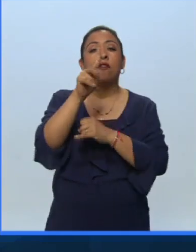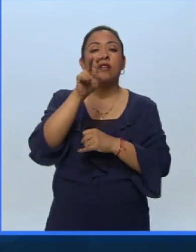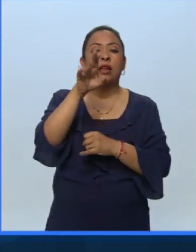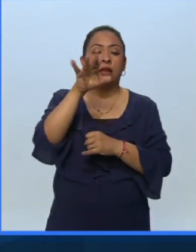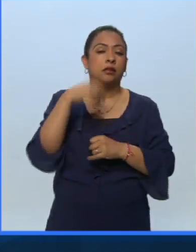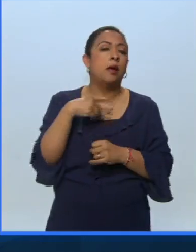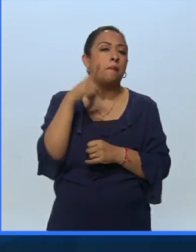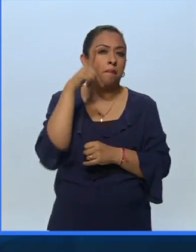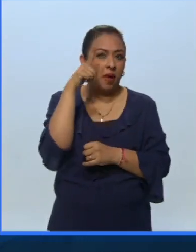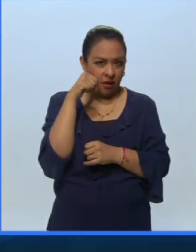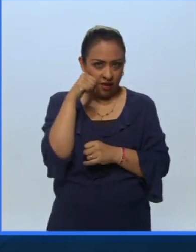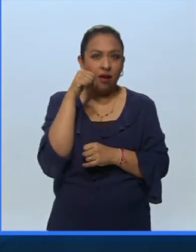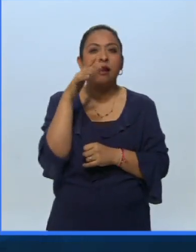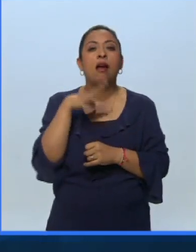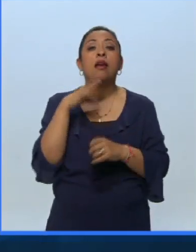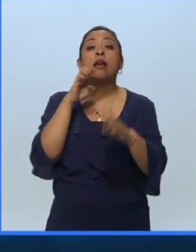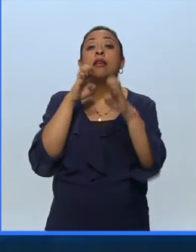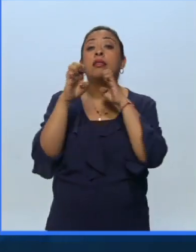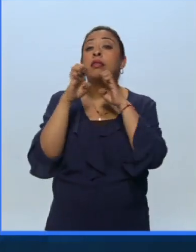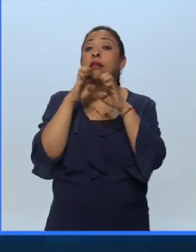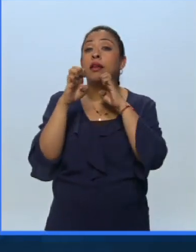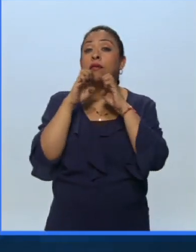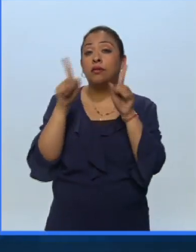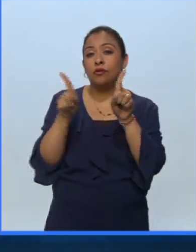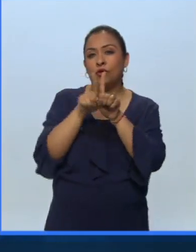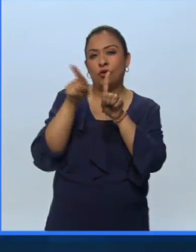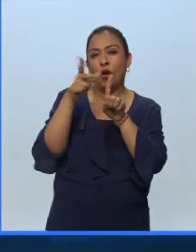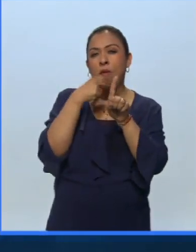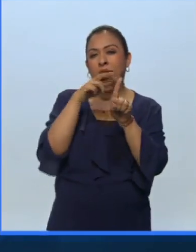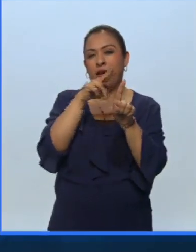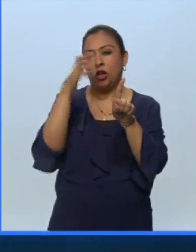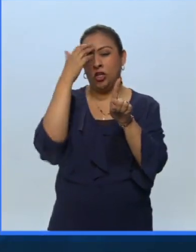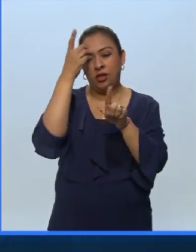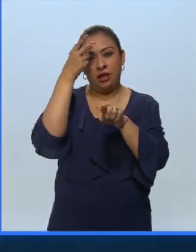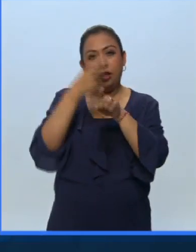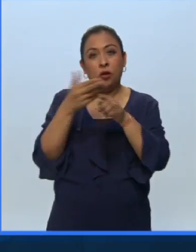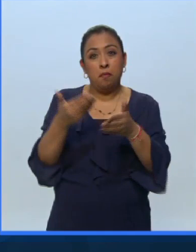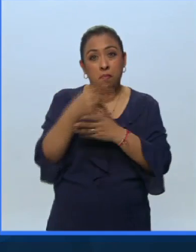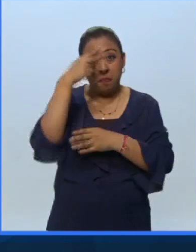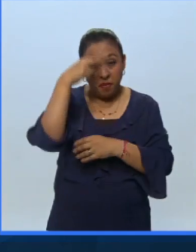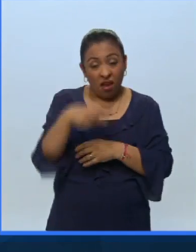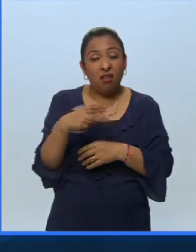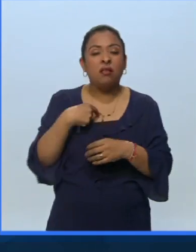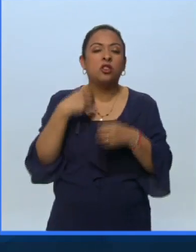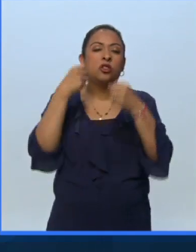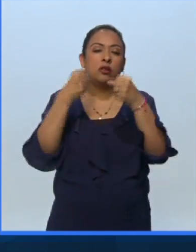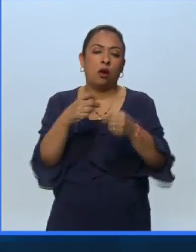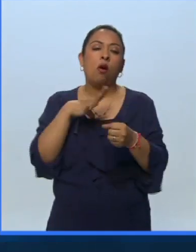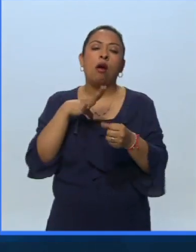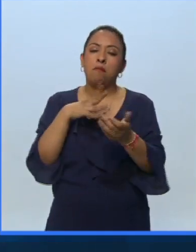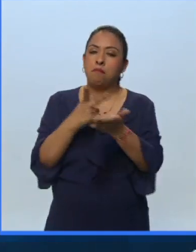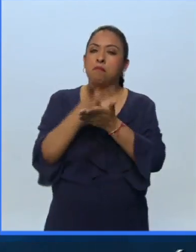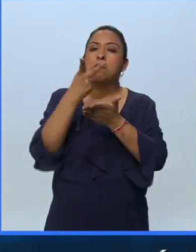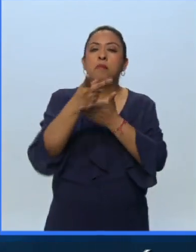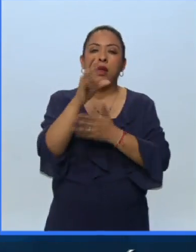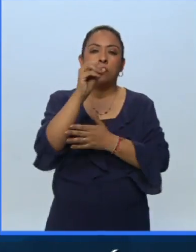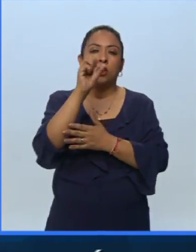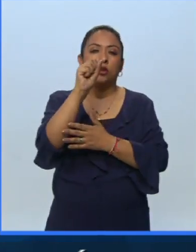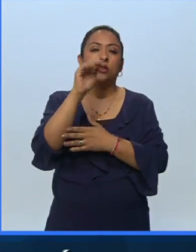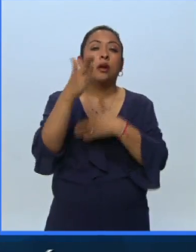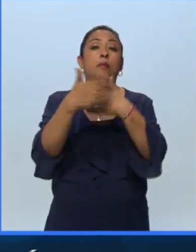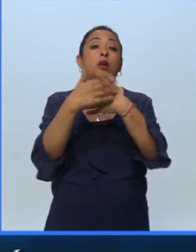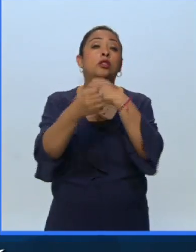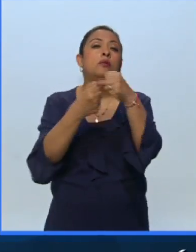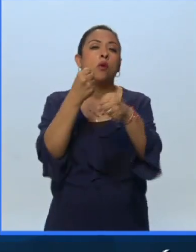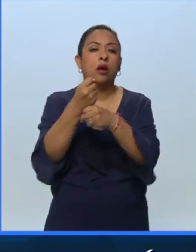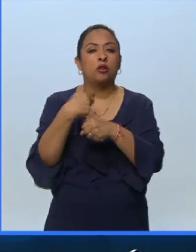nosotros mañana tendremos una entrevista exclusiva con este reconocido director mexicano que seguramente estará nominado a los premios Oscar el próximo